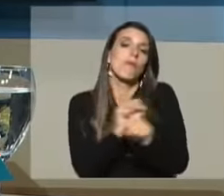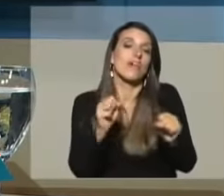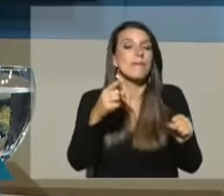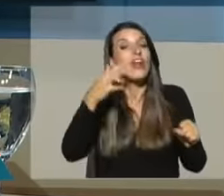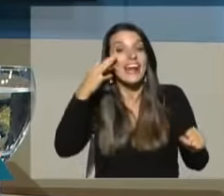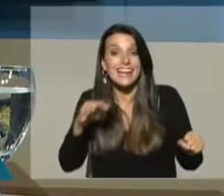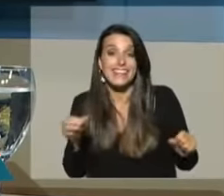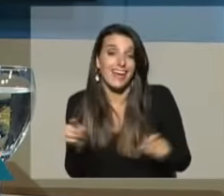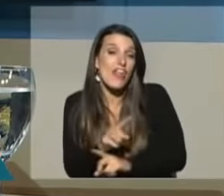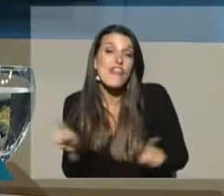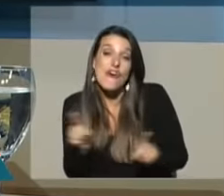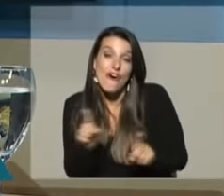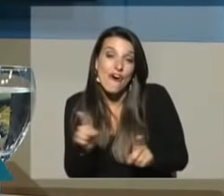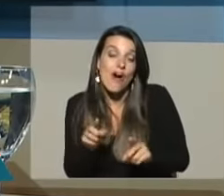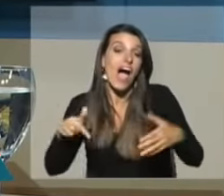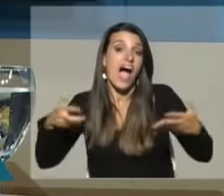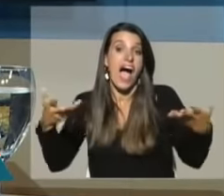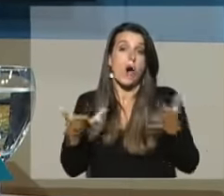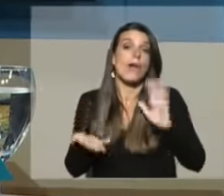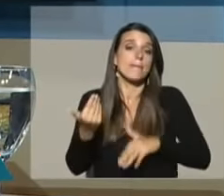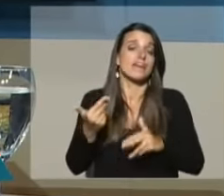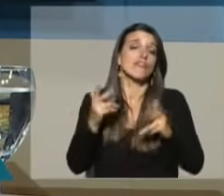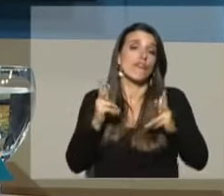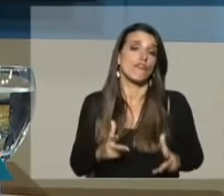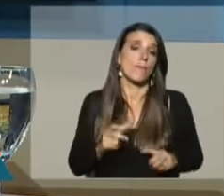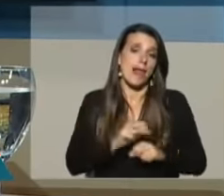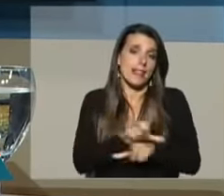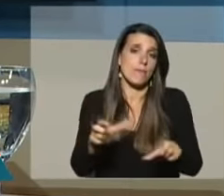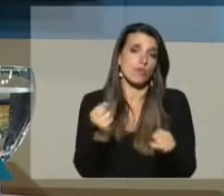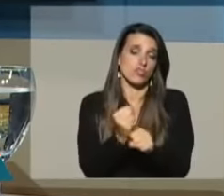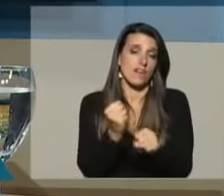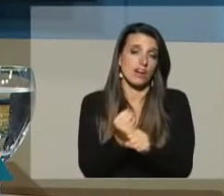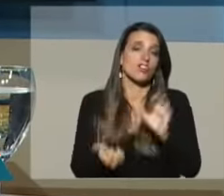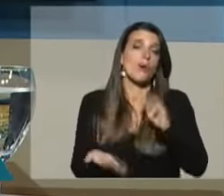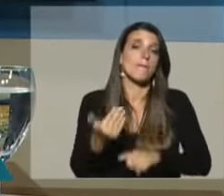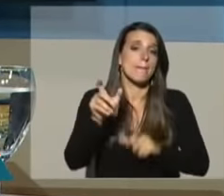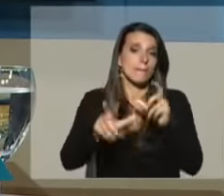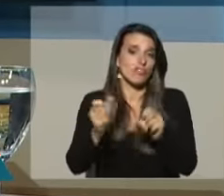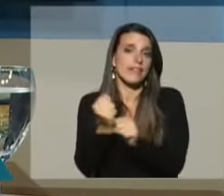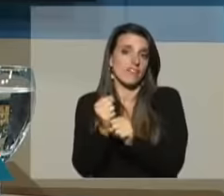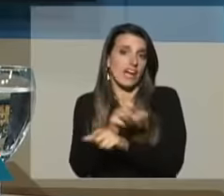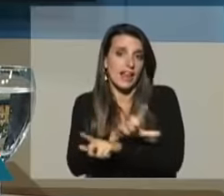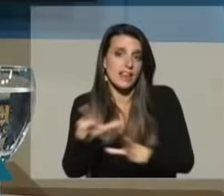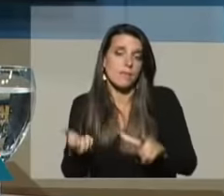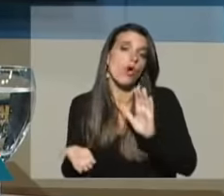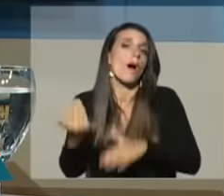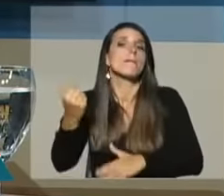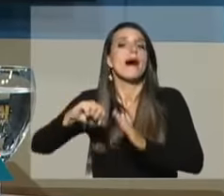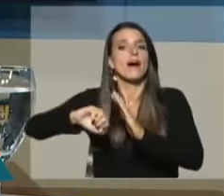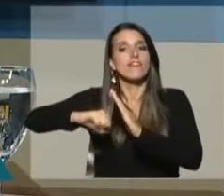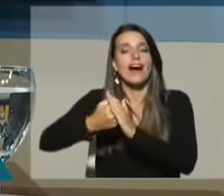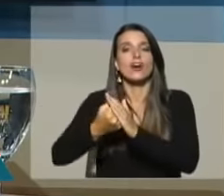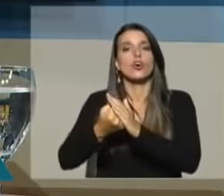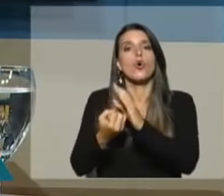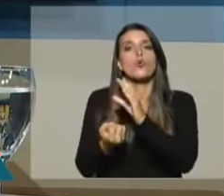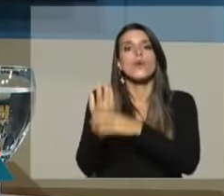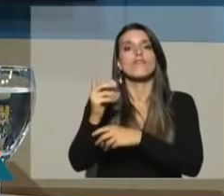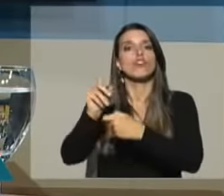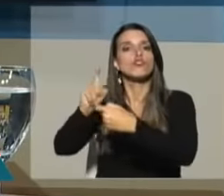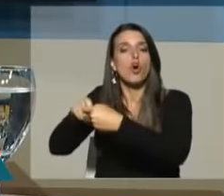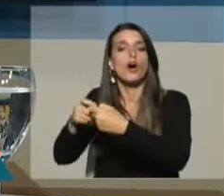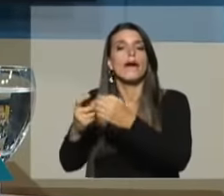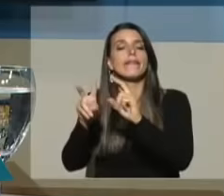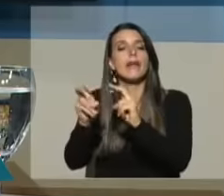realidad, no. En la realidad, hoy hay más formalidad, hay más gente trabajando en la formalidad, hay más cuentas bancarias que están vinculadas a los salarios,